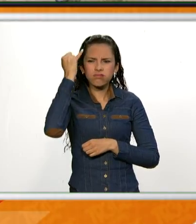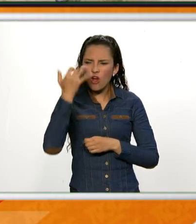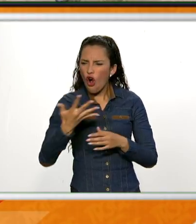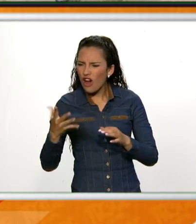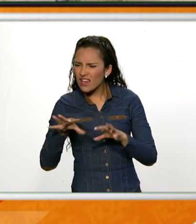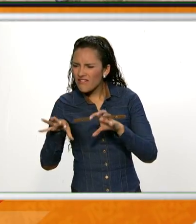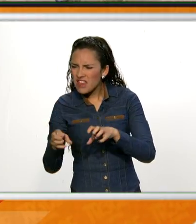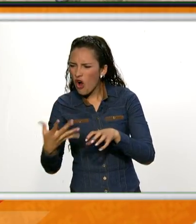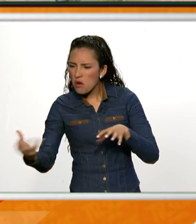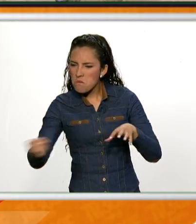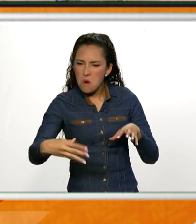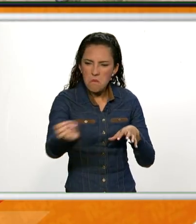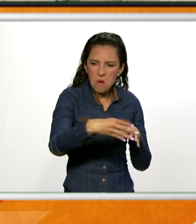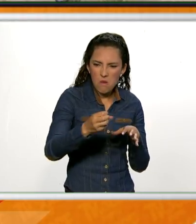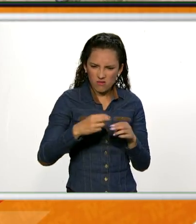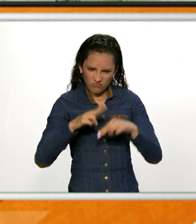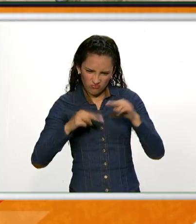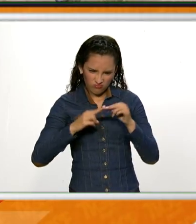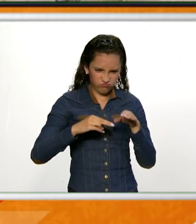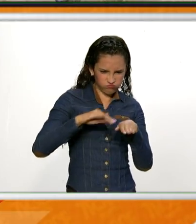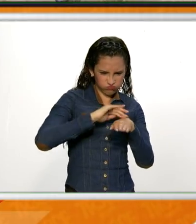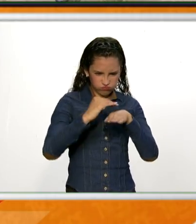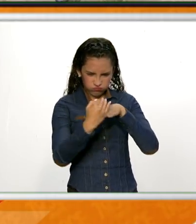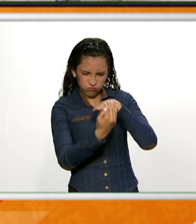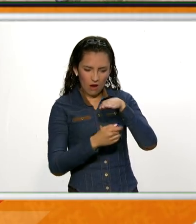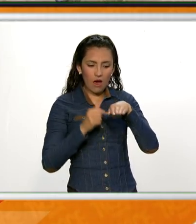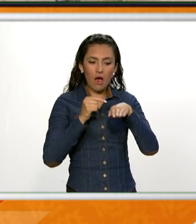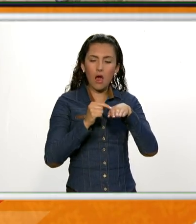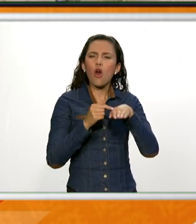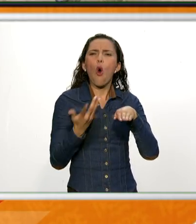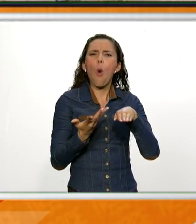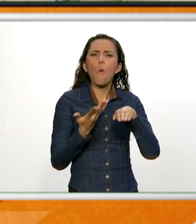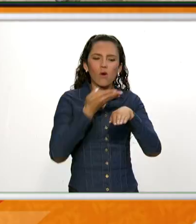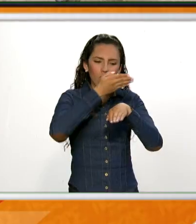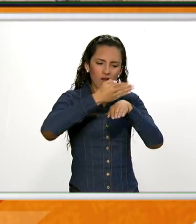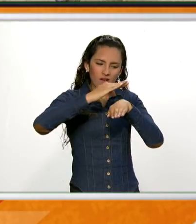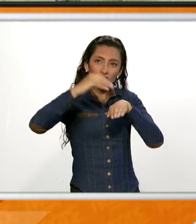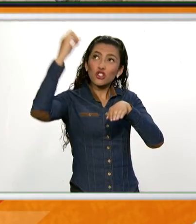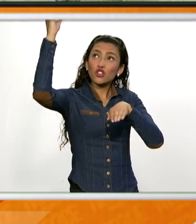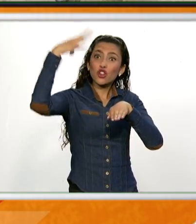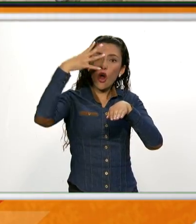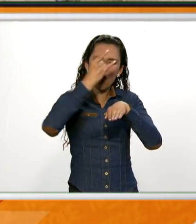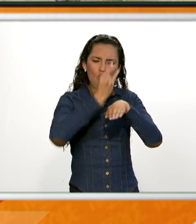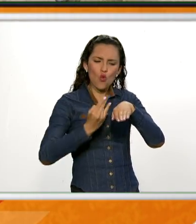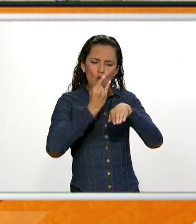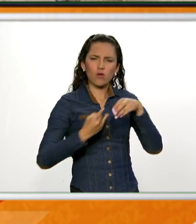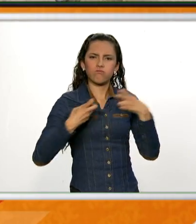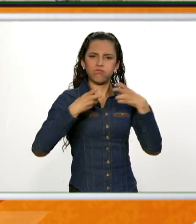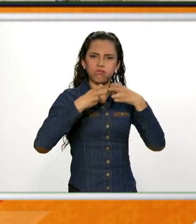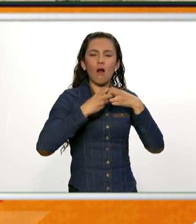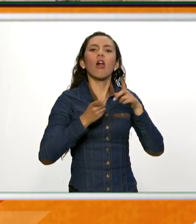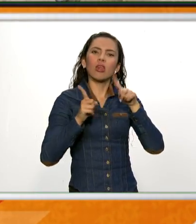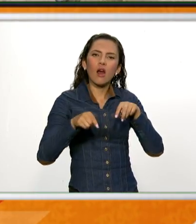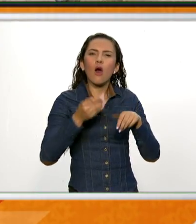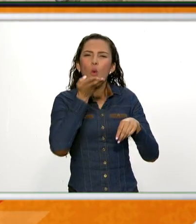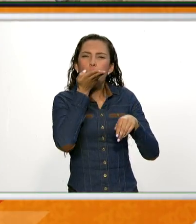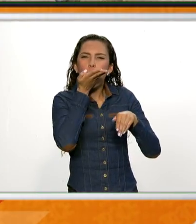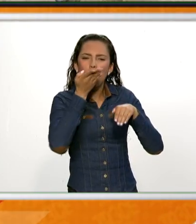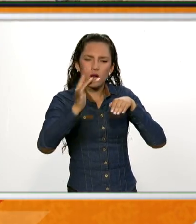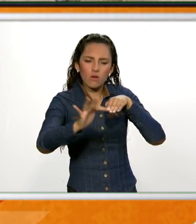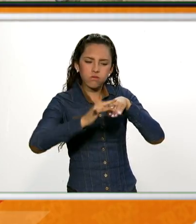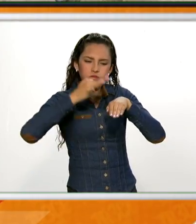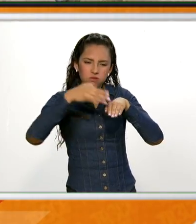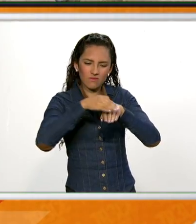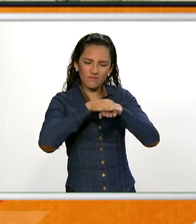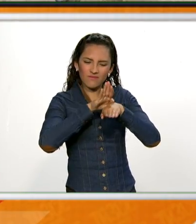Escarabajo que funciona con energía solar y energía eólica. Gracias a un panel solar en el techo y una turbina sobre el